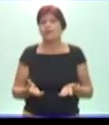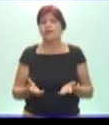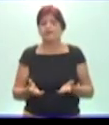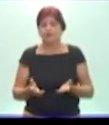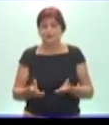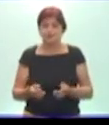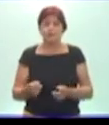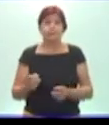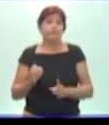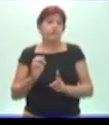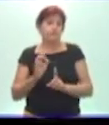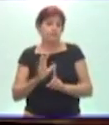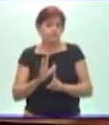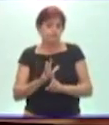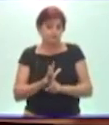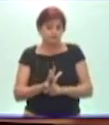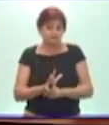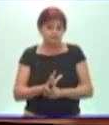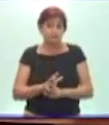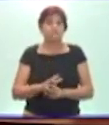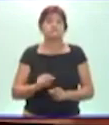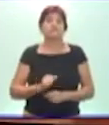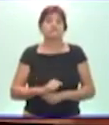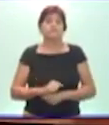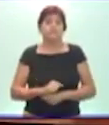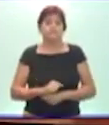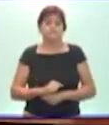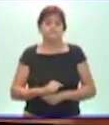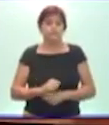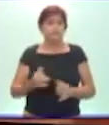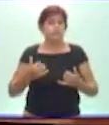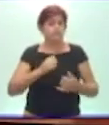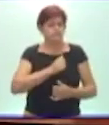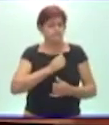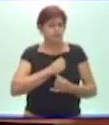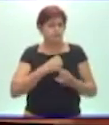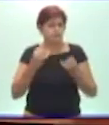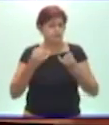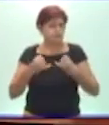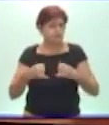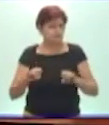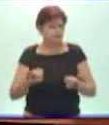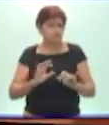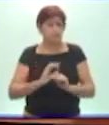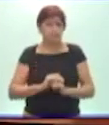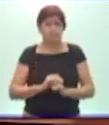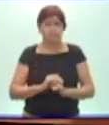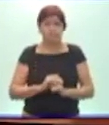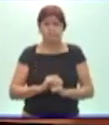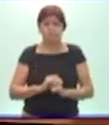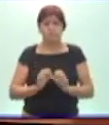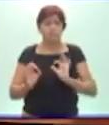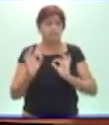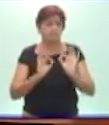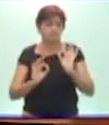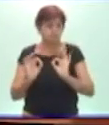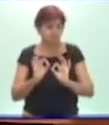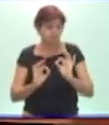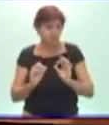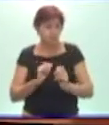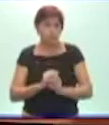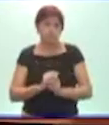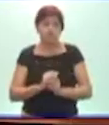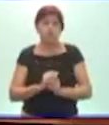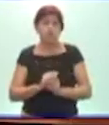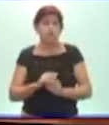es lógico se le desarrolla la independencia. En esta independencia tenemos que tener cuidado. Aunque tengan necesidades educativas especiales, ellos pueden